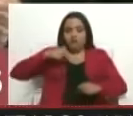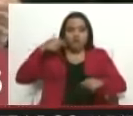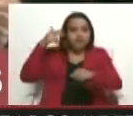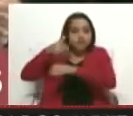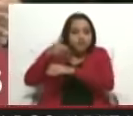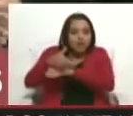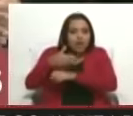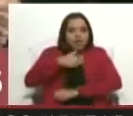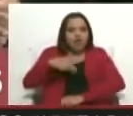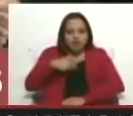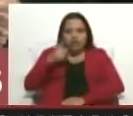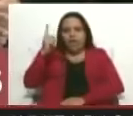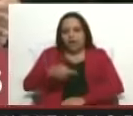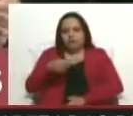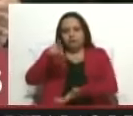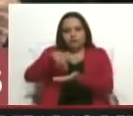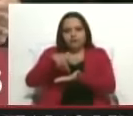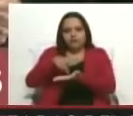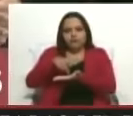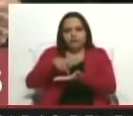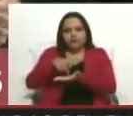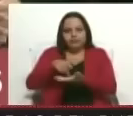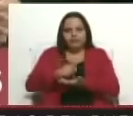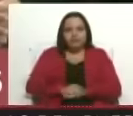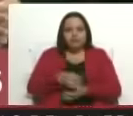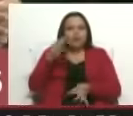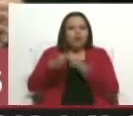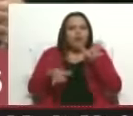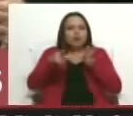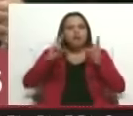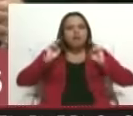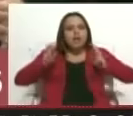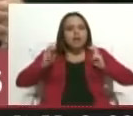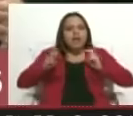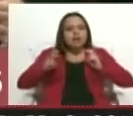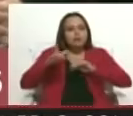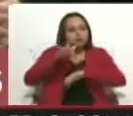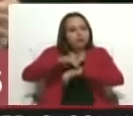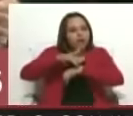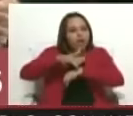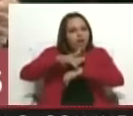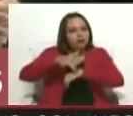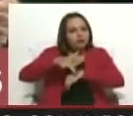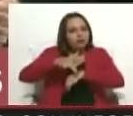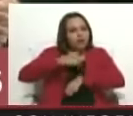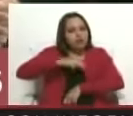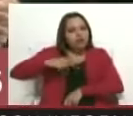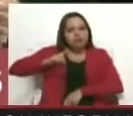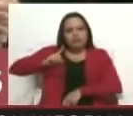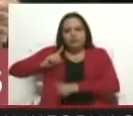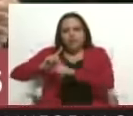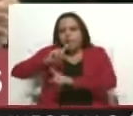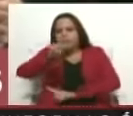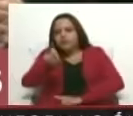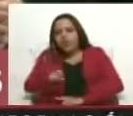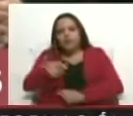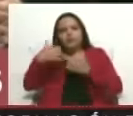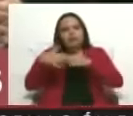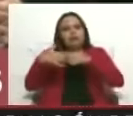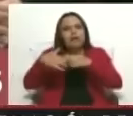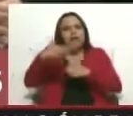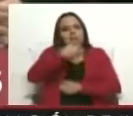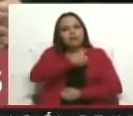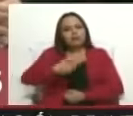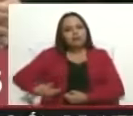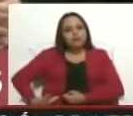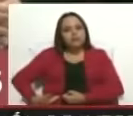metimos ahí. Y menos mal que tú estás tocando ese tema. Porque nosotros le preguntábamos al presidente de PDVSA cuánto se había recuperado la producción este año.